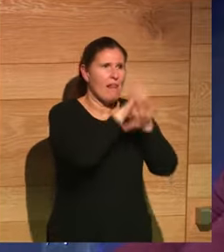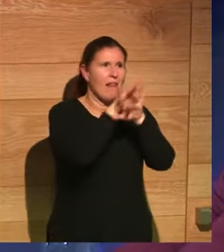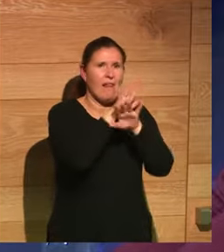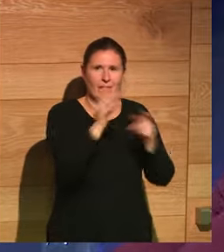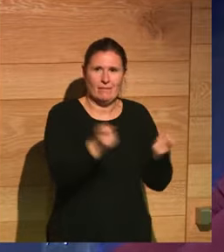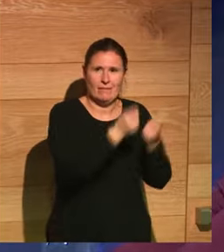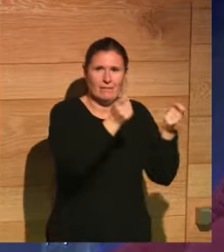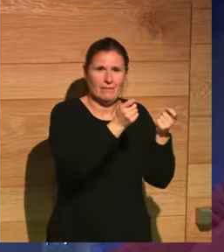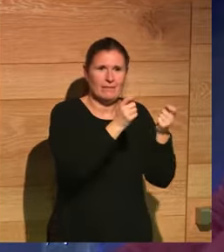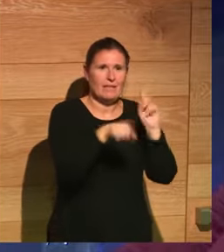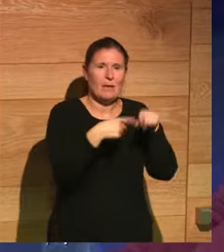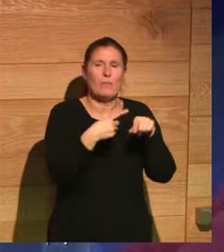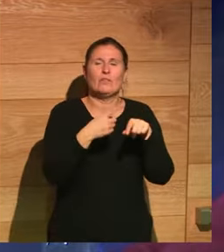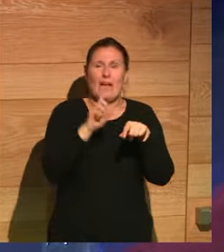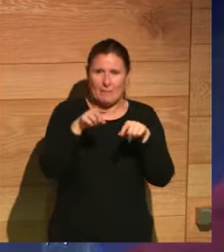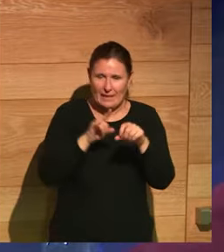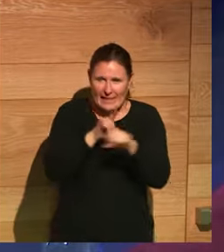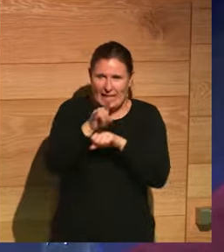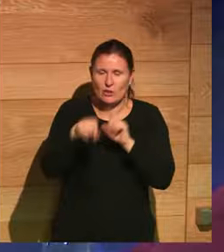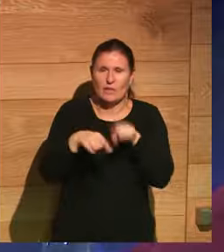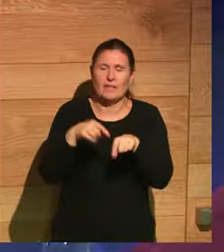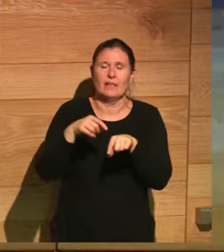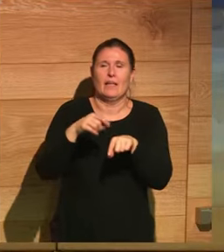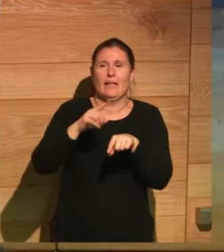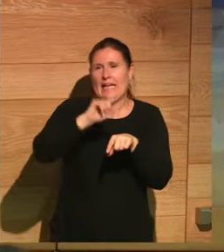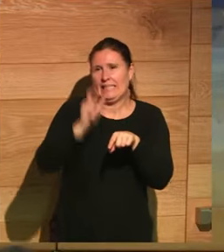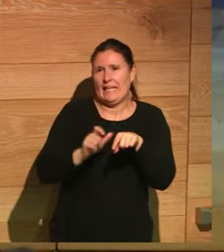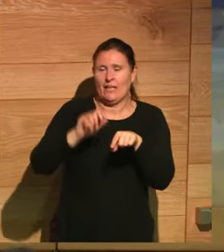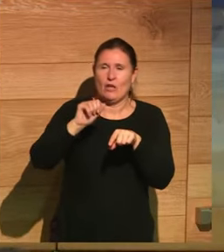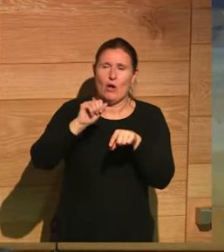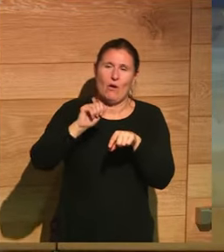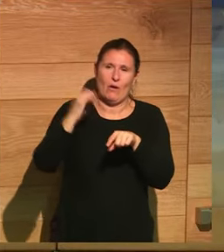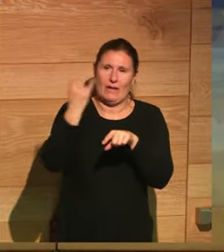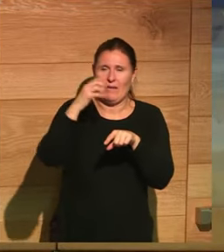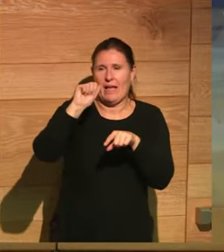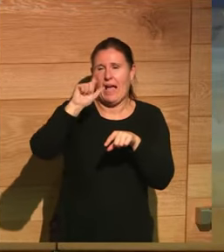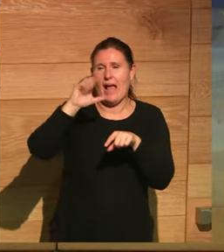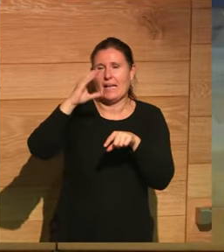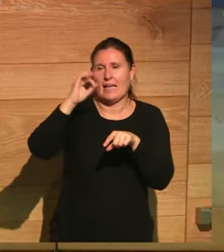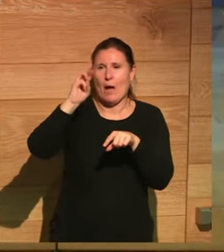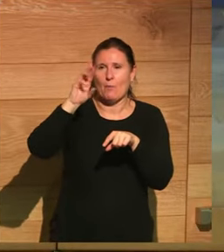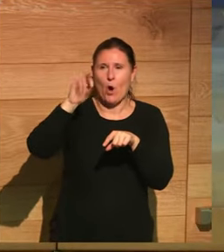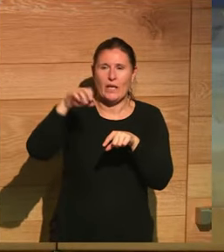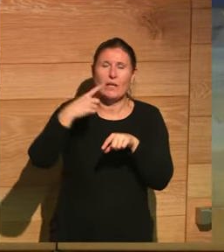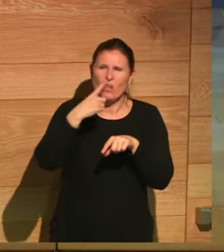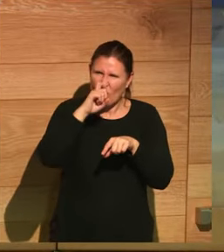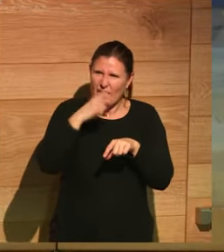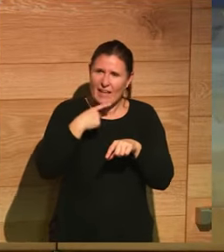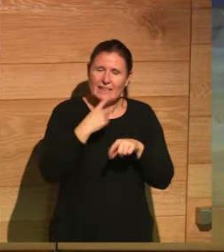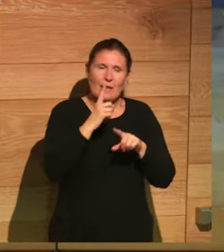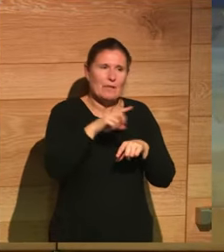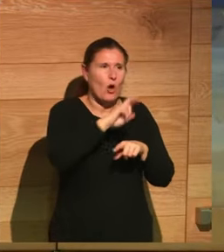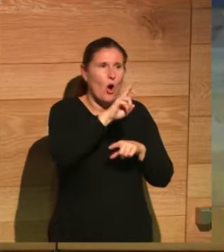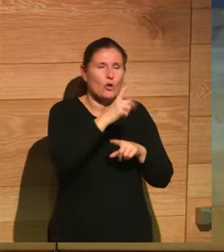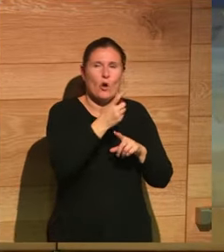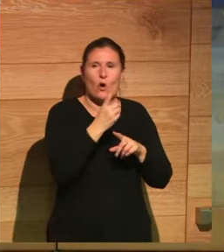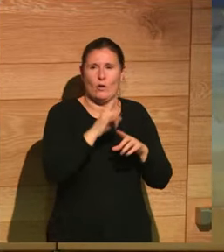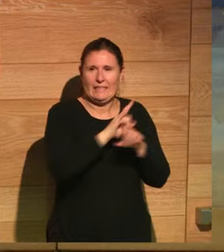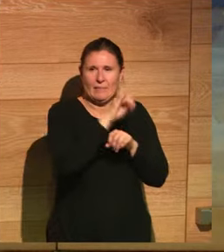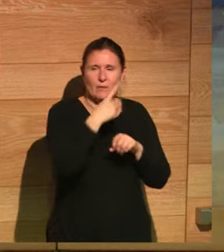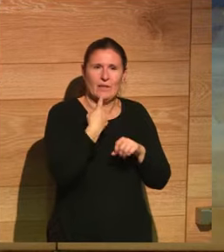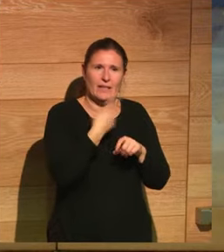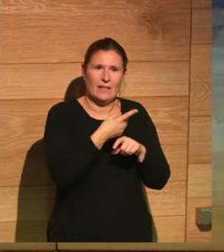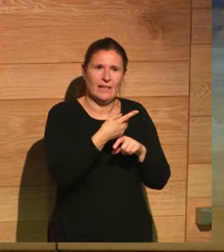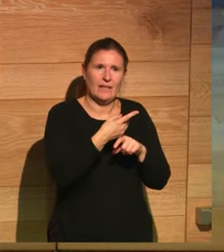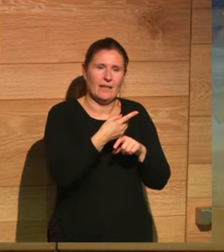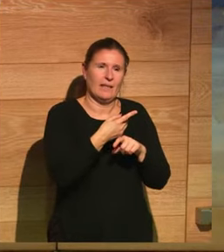que luego timó al Capone y que se inventó el timo que aparece en la película El Golpe. ¿Os acordáis del timo de La Casa de Apuestas, de la peli de Paul Nymna y